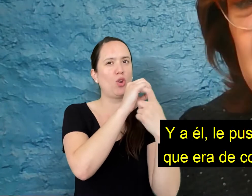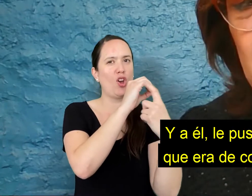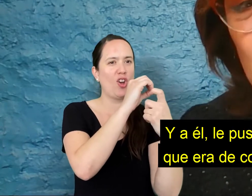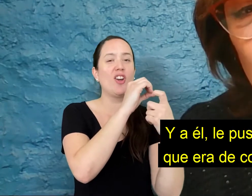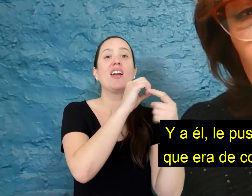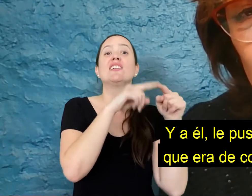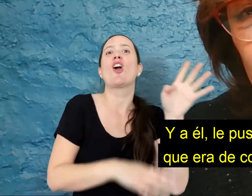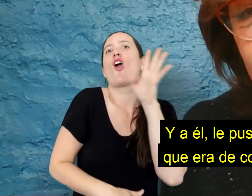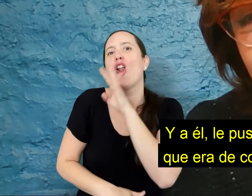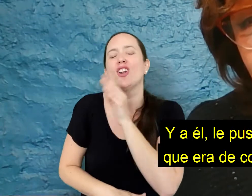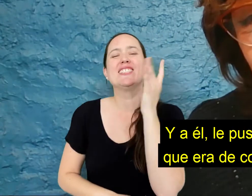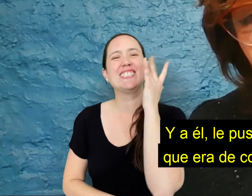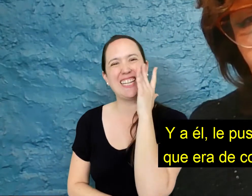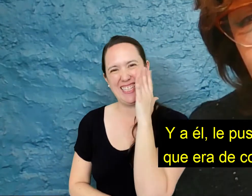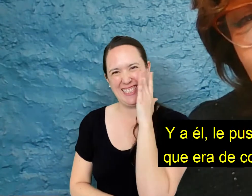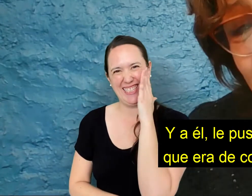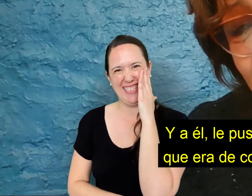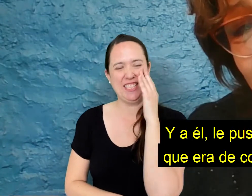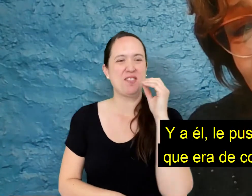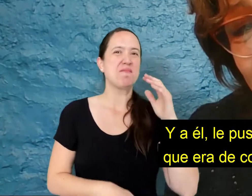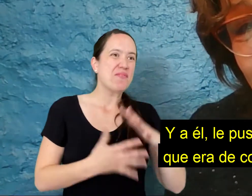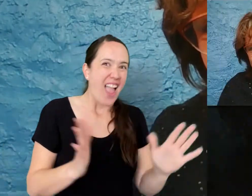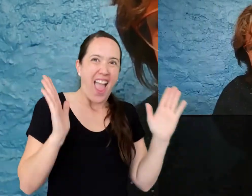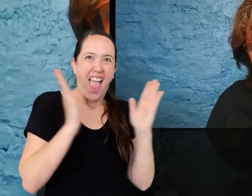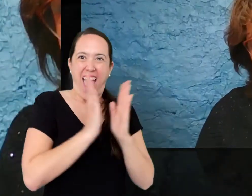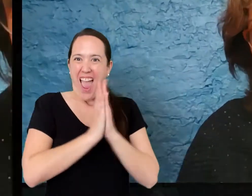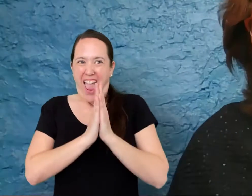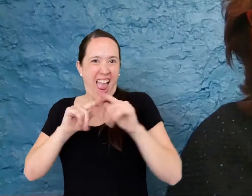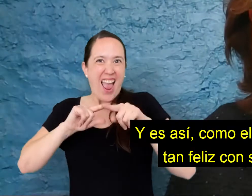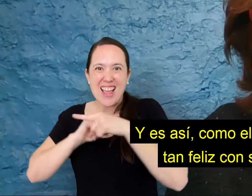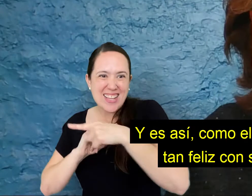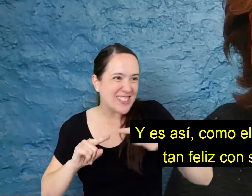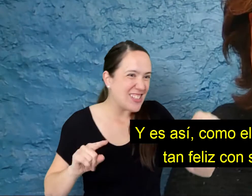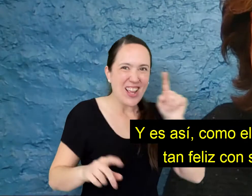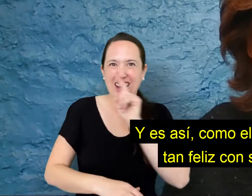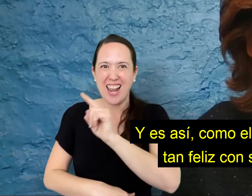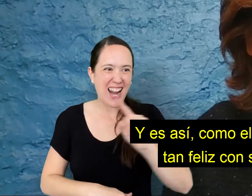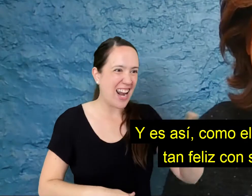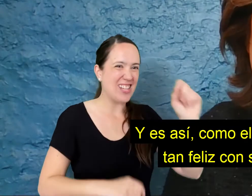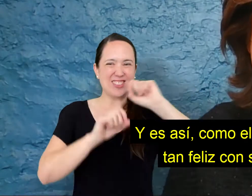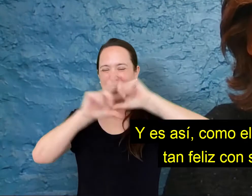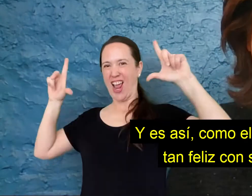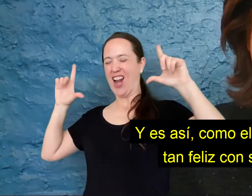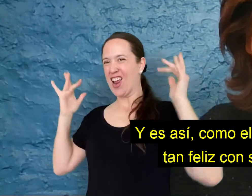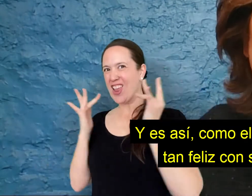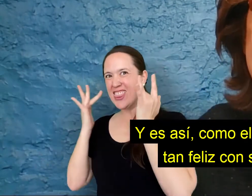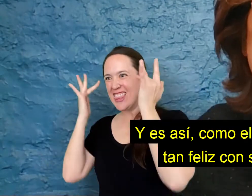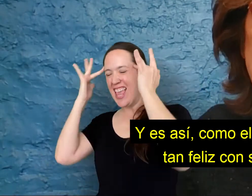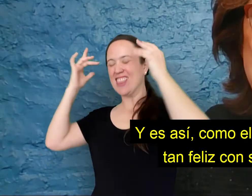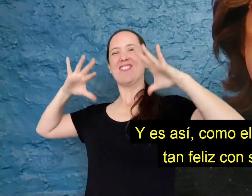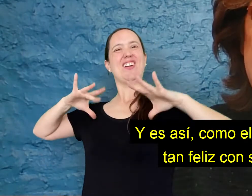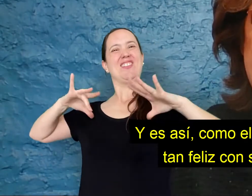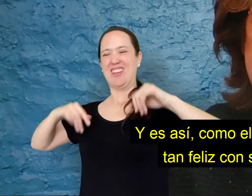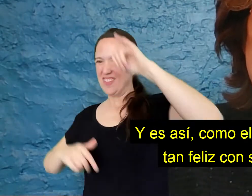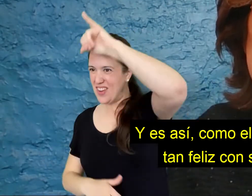Neptuno, que era de color celeste. Y es así como el sol estaba tan,